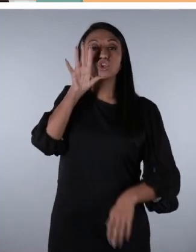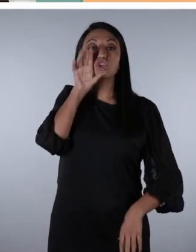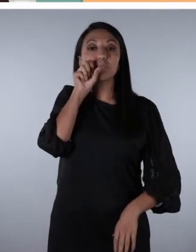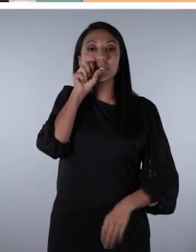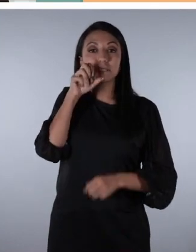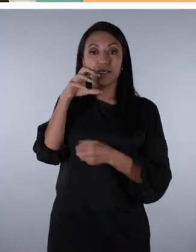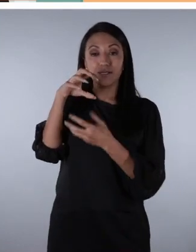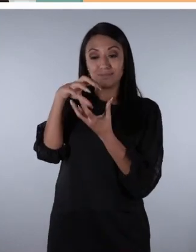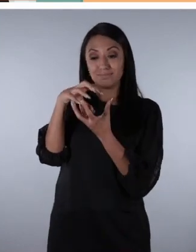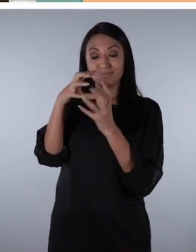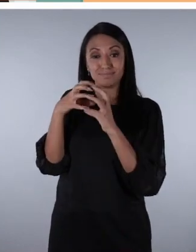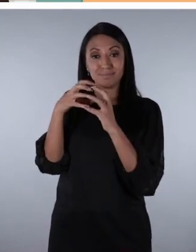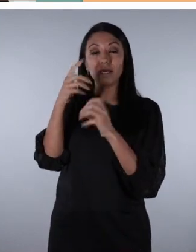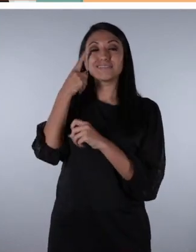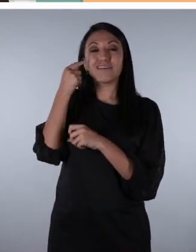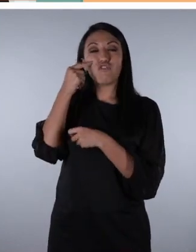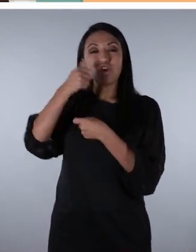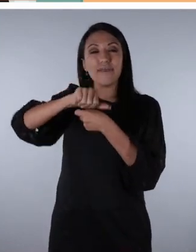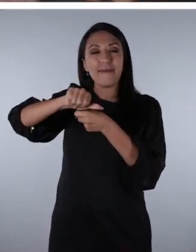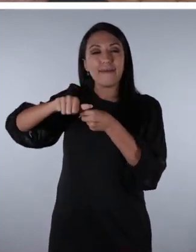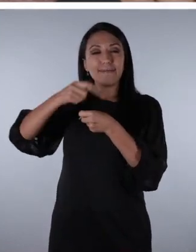tomate y la cebolla.